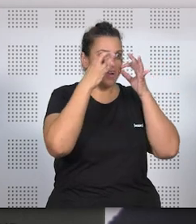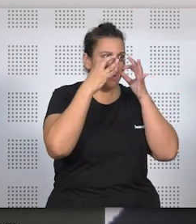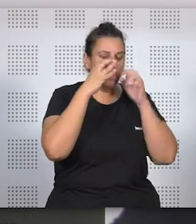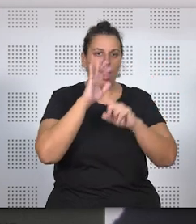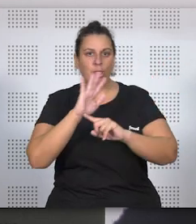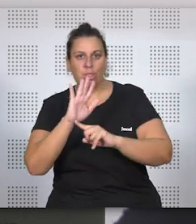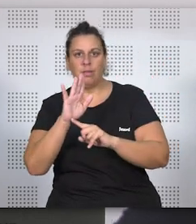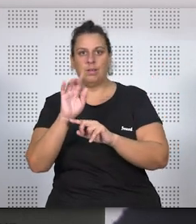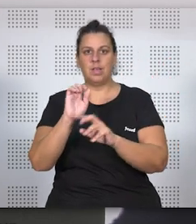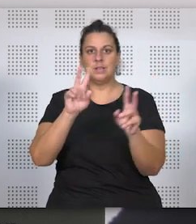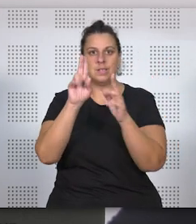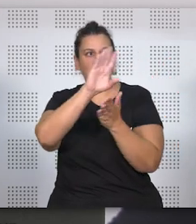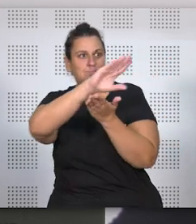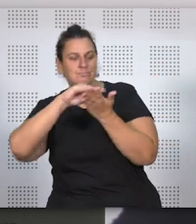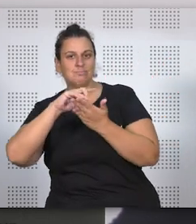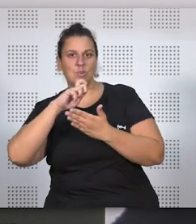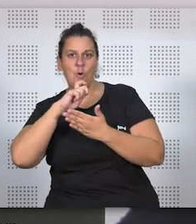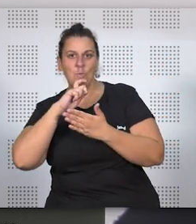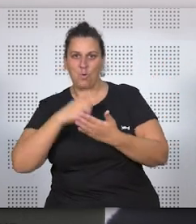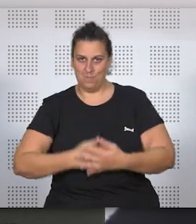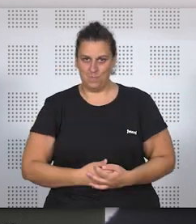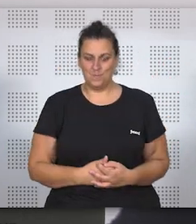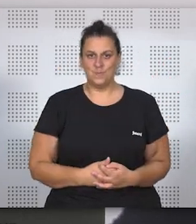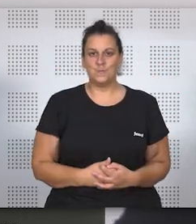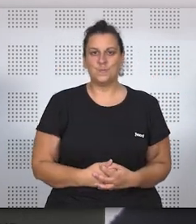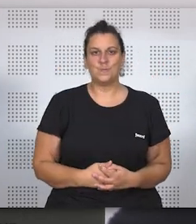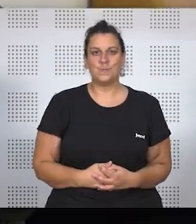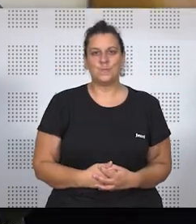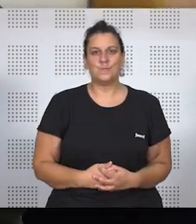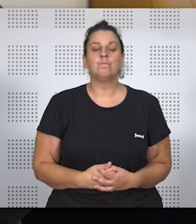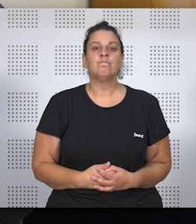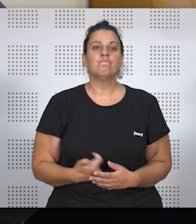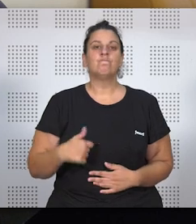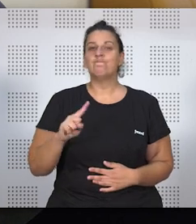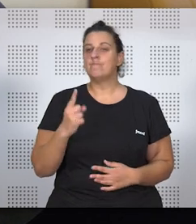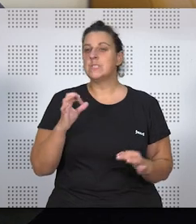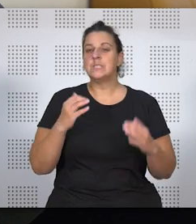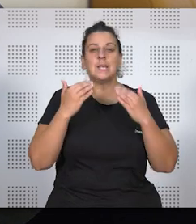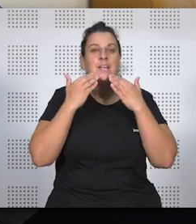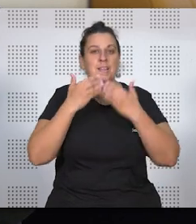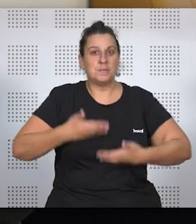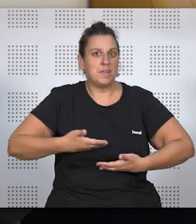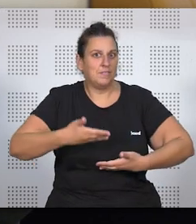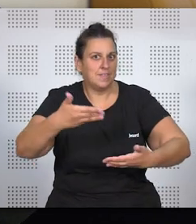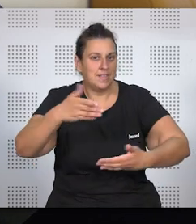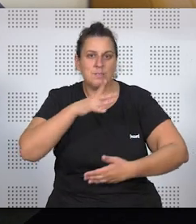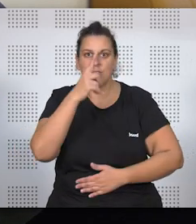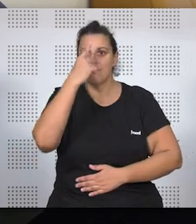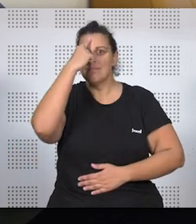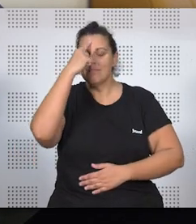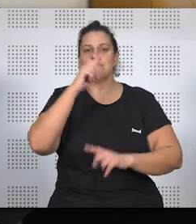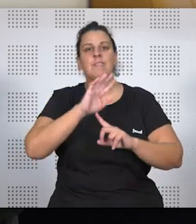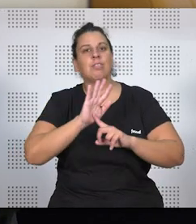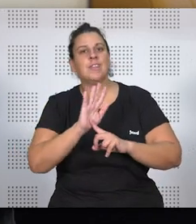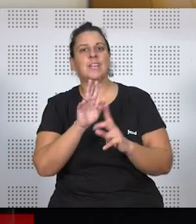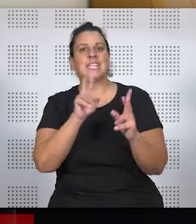a la que miran o en la que se proyectan. En primer lugar, muchísimas gracias por invitarme y por tener en cuenta al cine y a